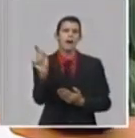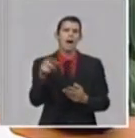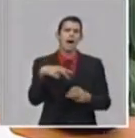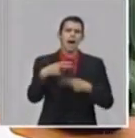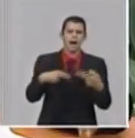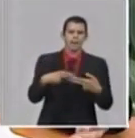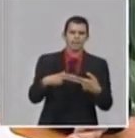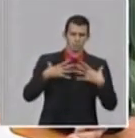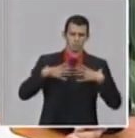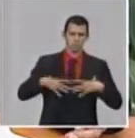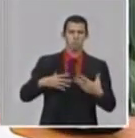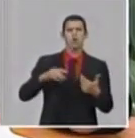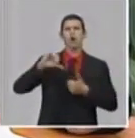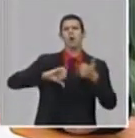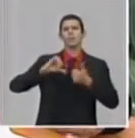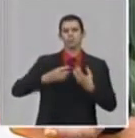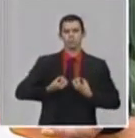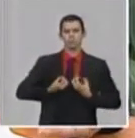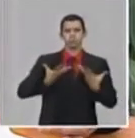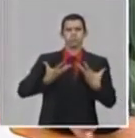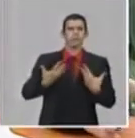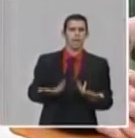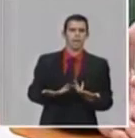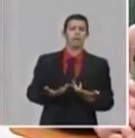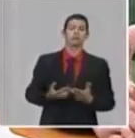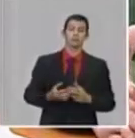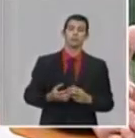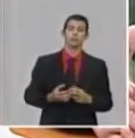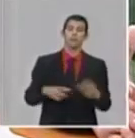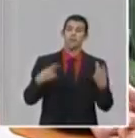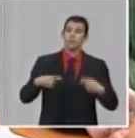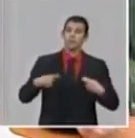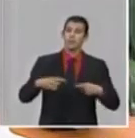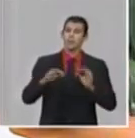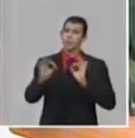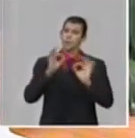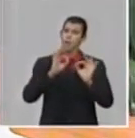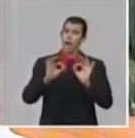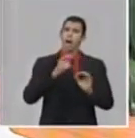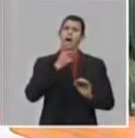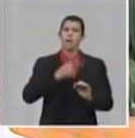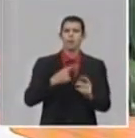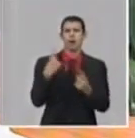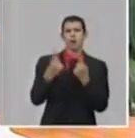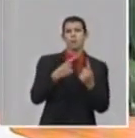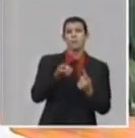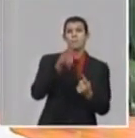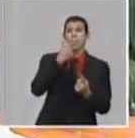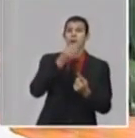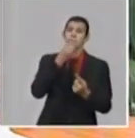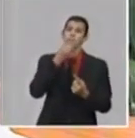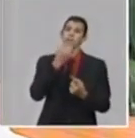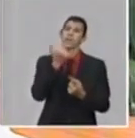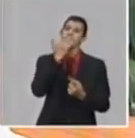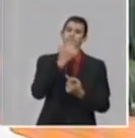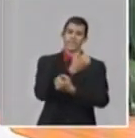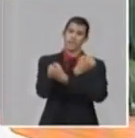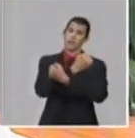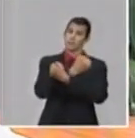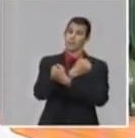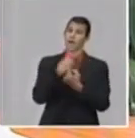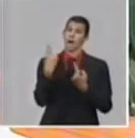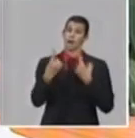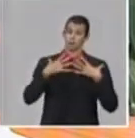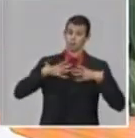hacer pruebas muy fuertes de lo que se denomina la toxicología para demostrar que los candidatos terapéuticos que tienes en